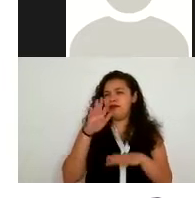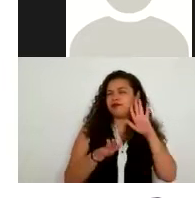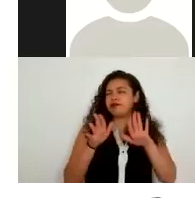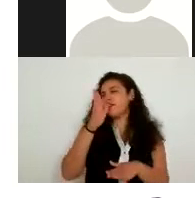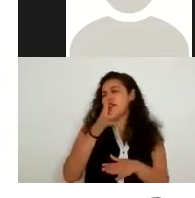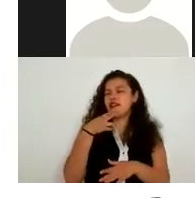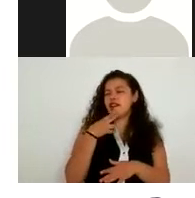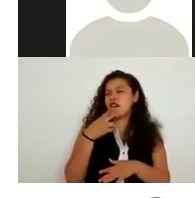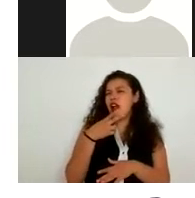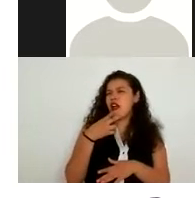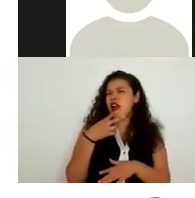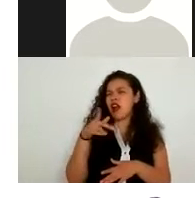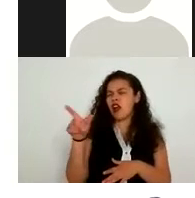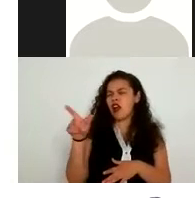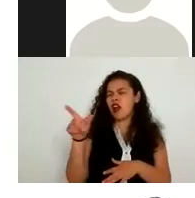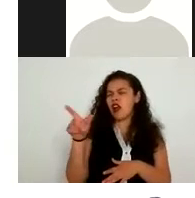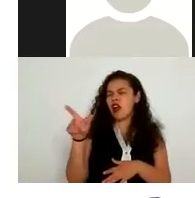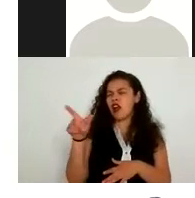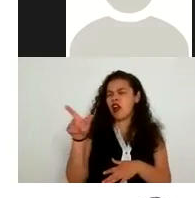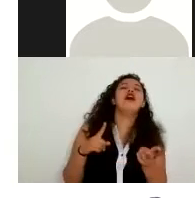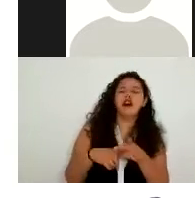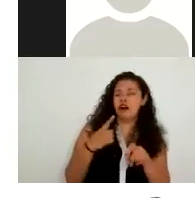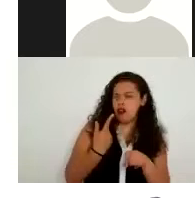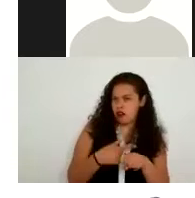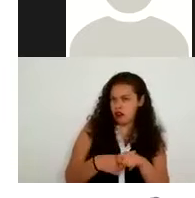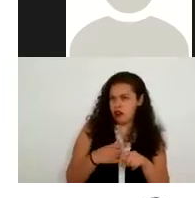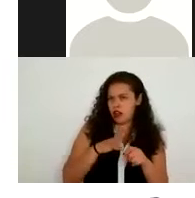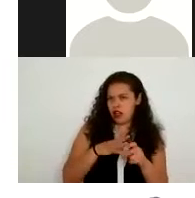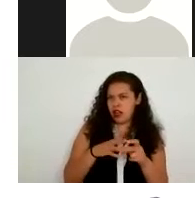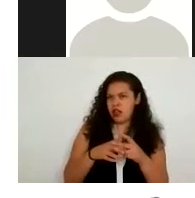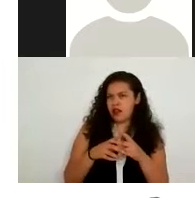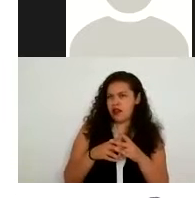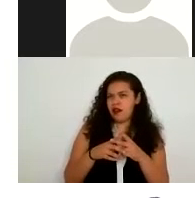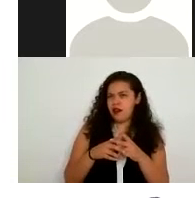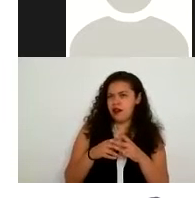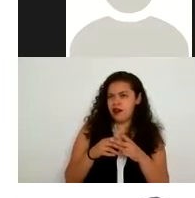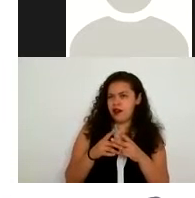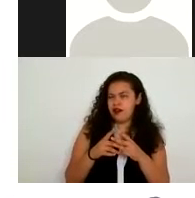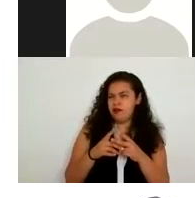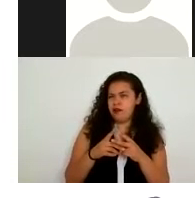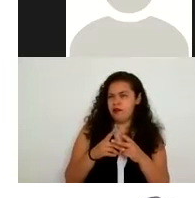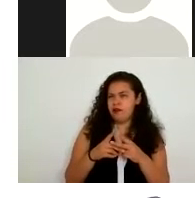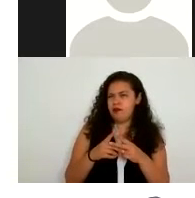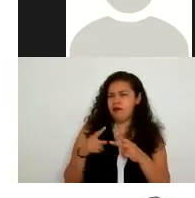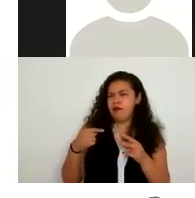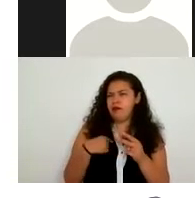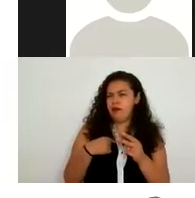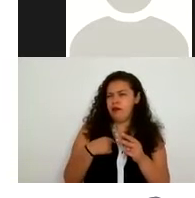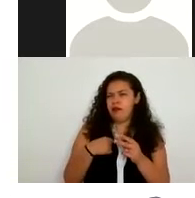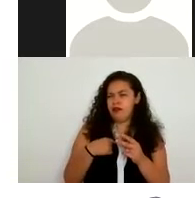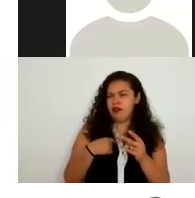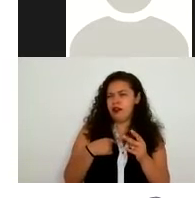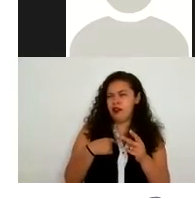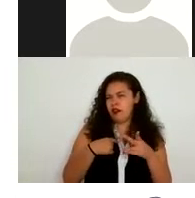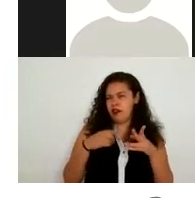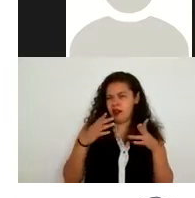sensibles que tiene que ver con la enfermedad y todo yo soy de Fundación Renacimiento es una casa hogar para niños